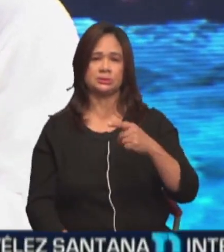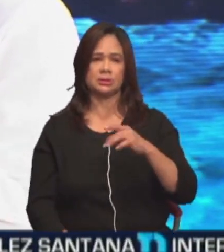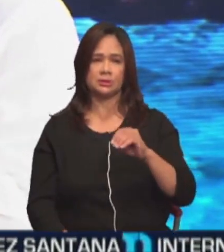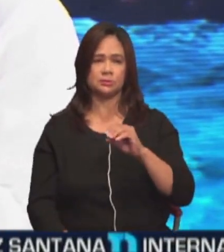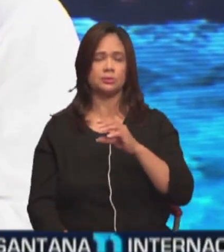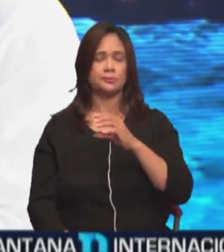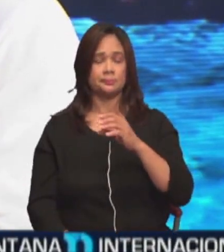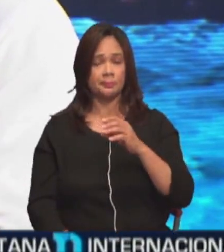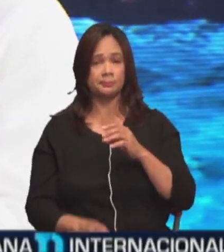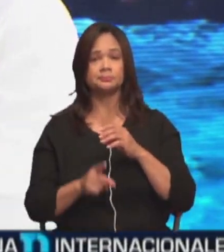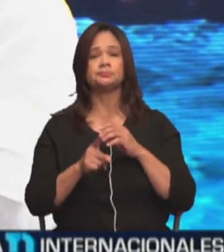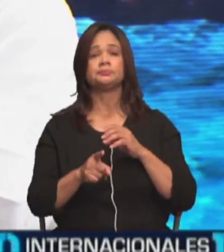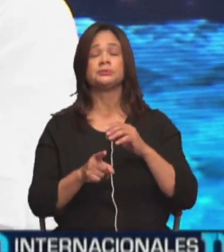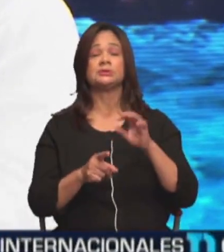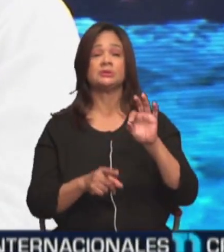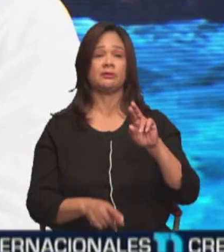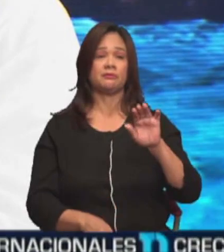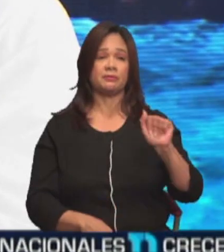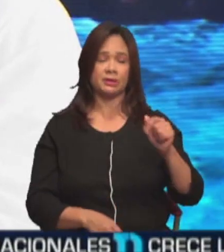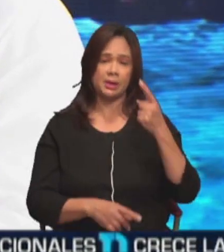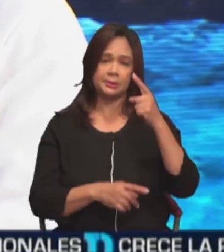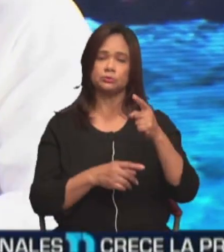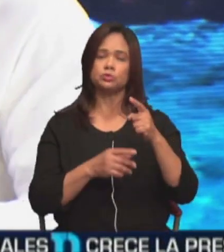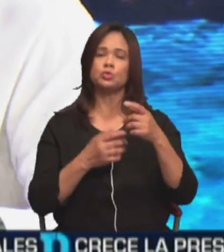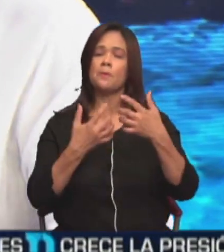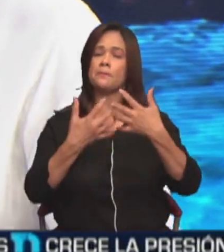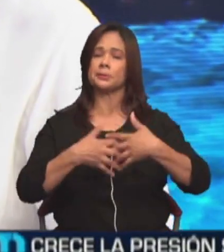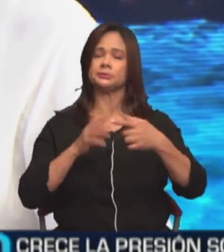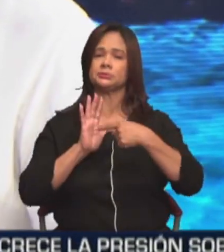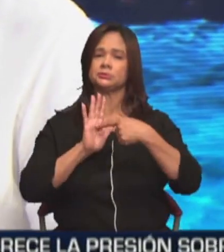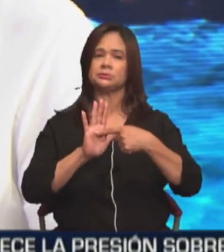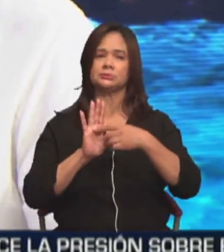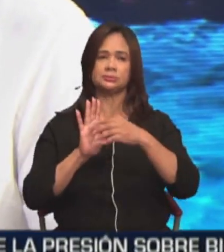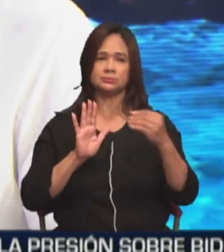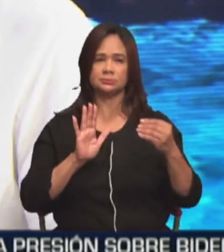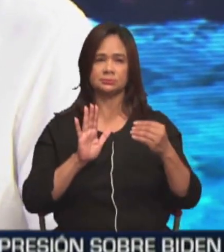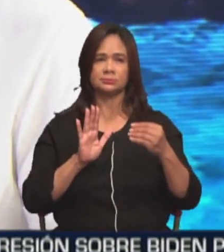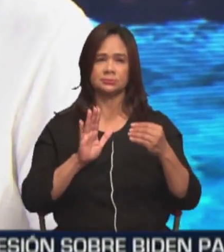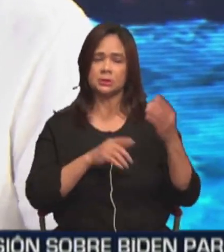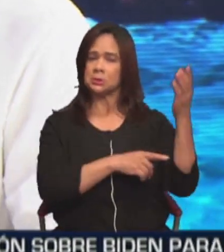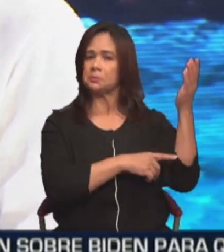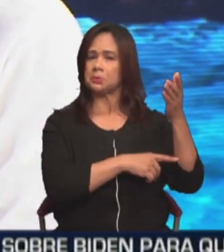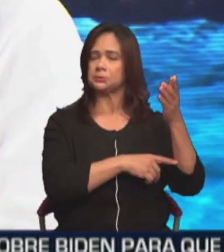tener en la feria su equipo montado, pero lo va a presentar en el panel.